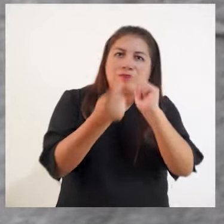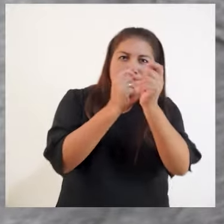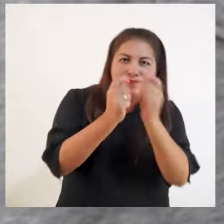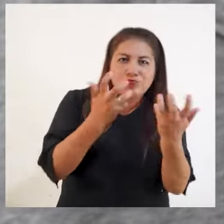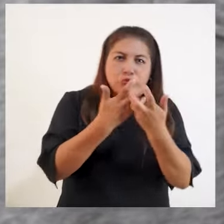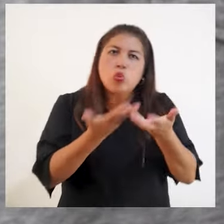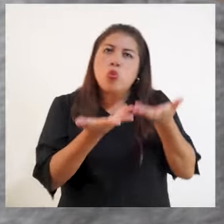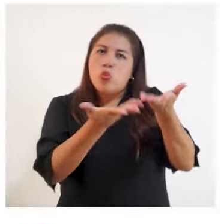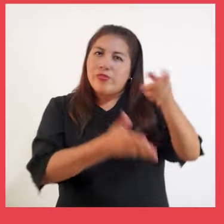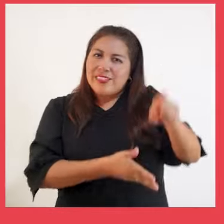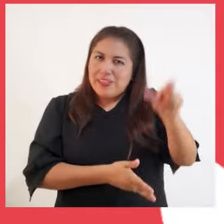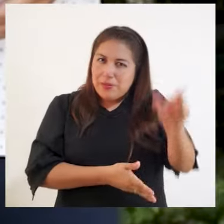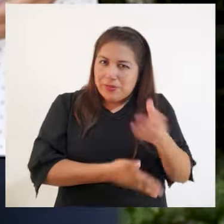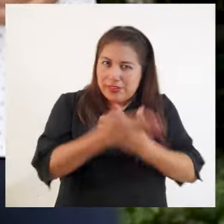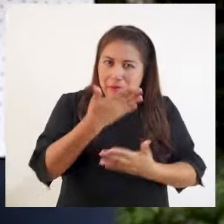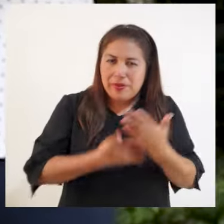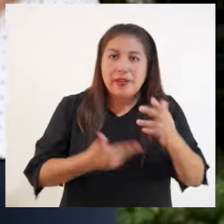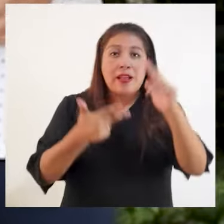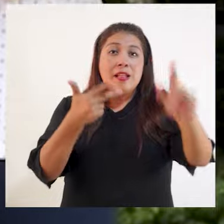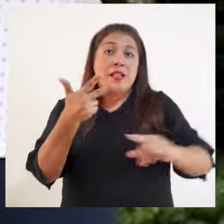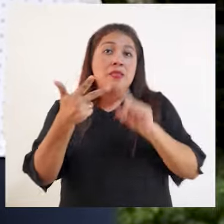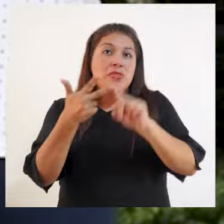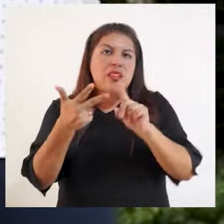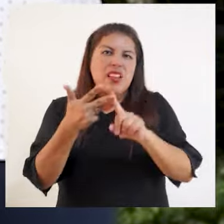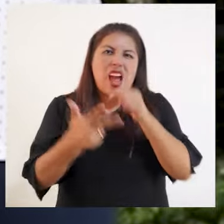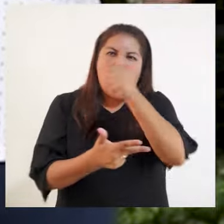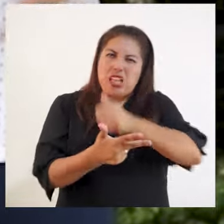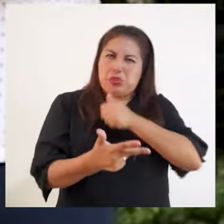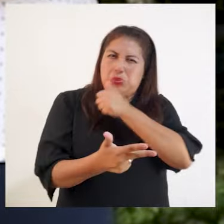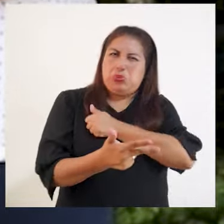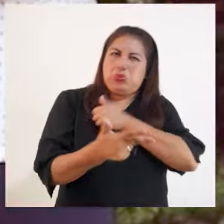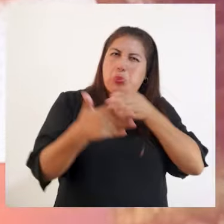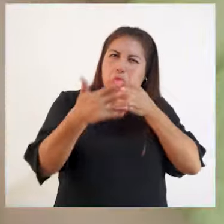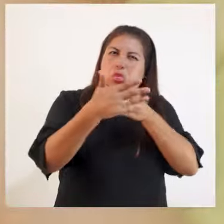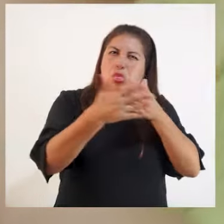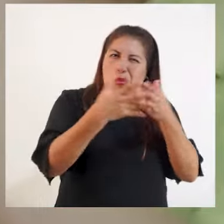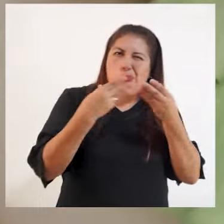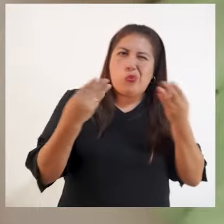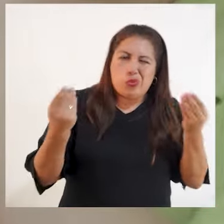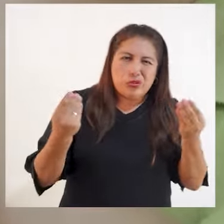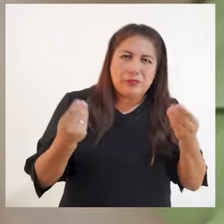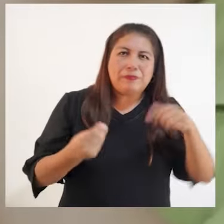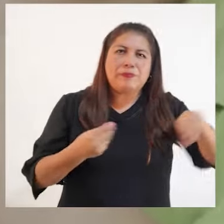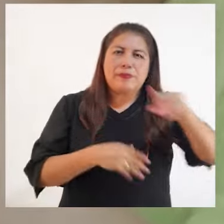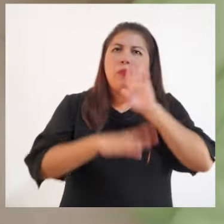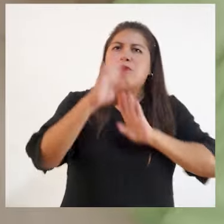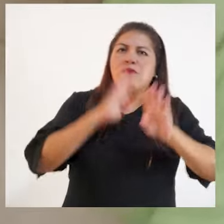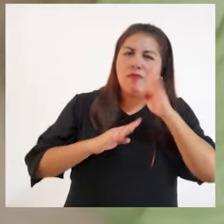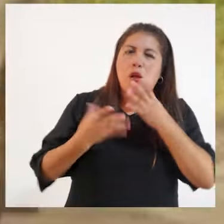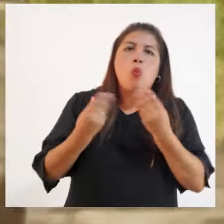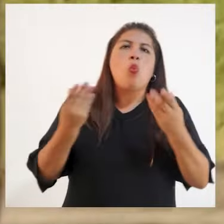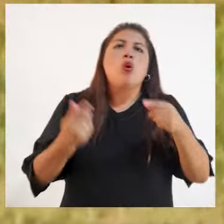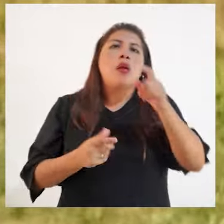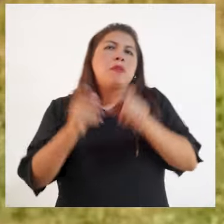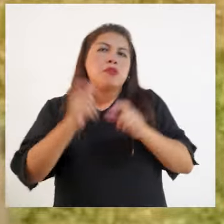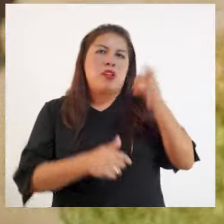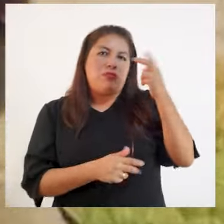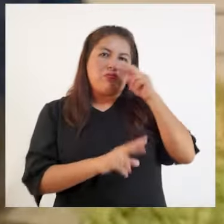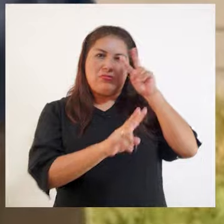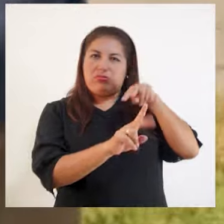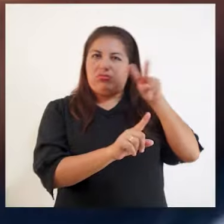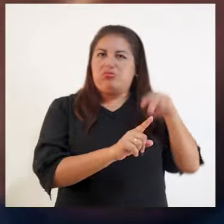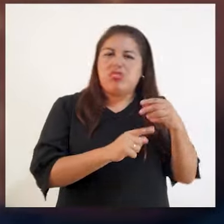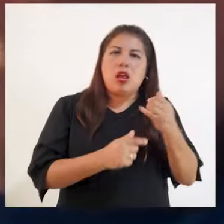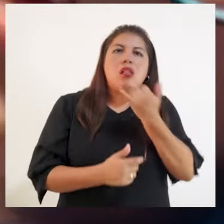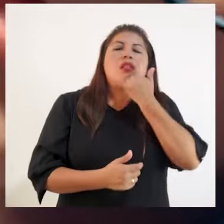cuenta los ajustes razonables. 3. Barreras actitudinales. Erradiquemos prejuicios y estereotipos que discriminen a la